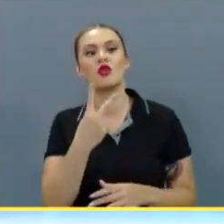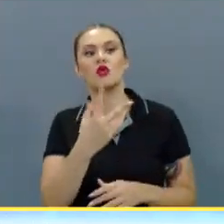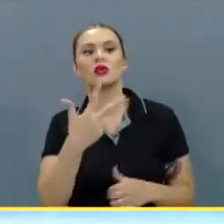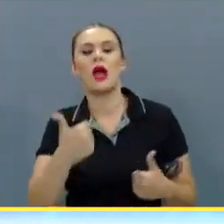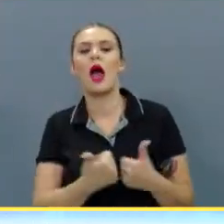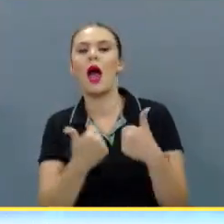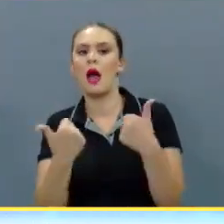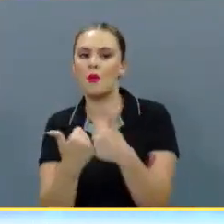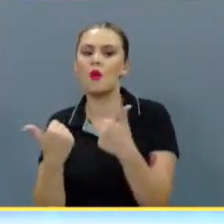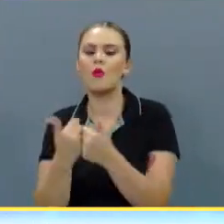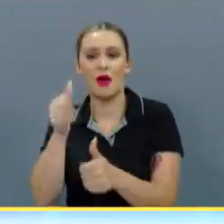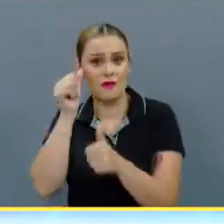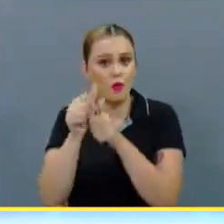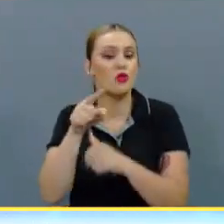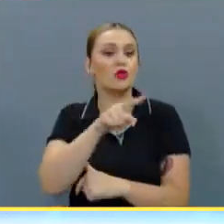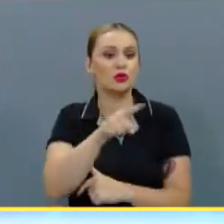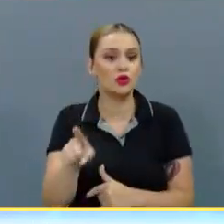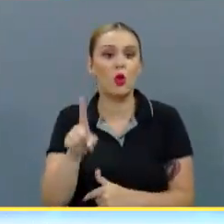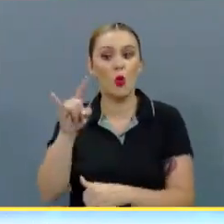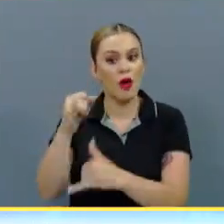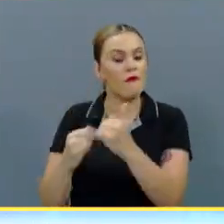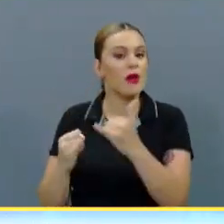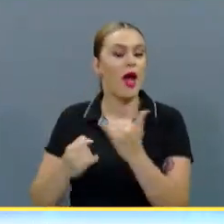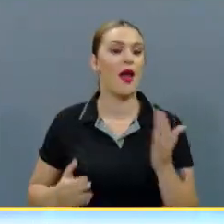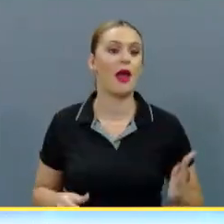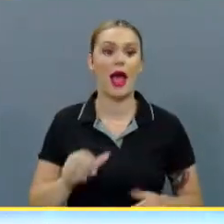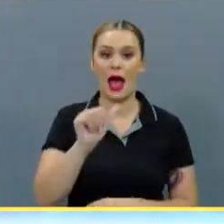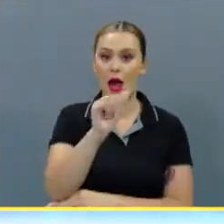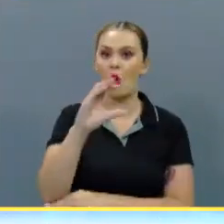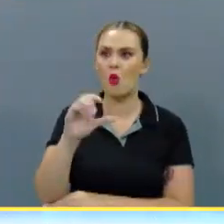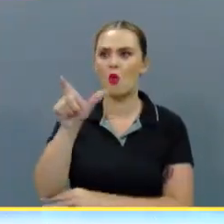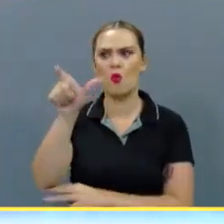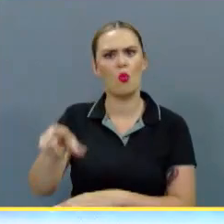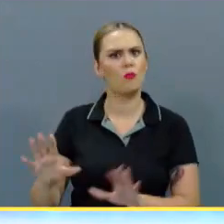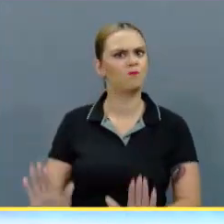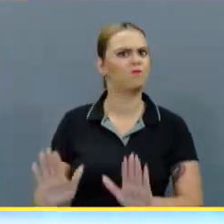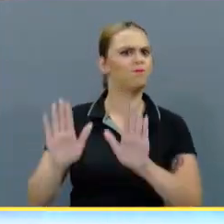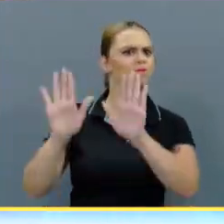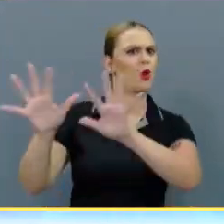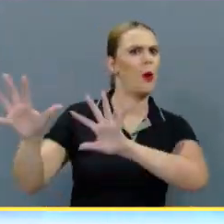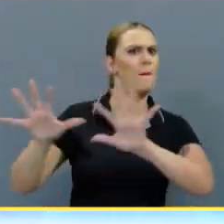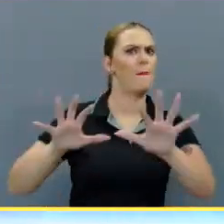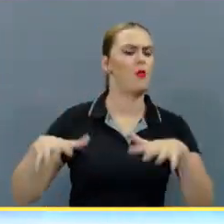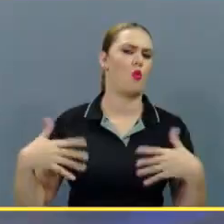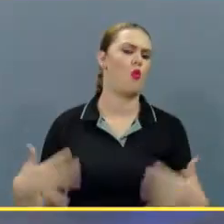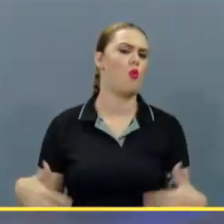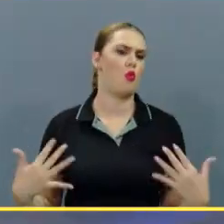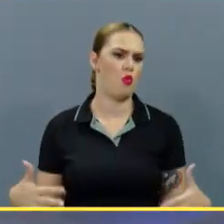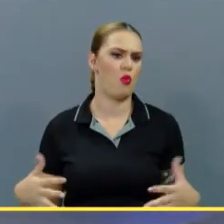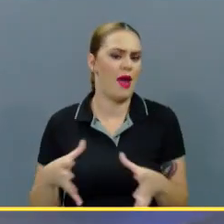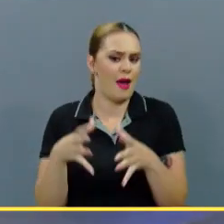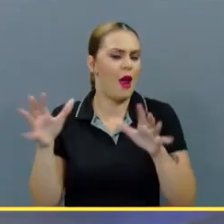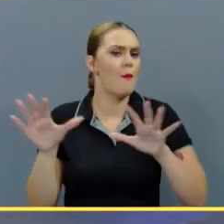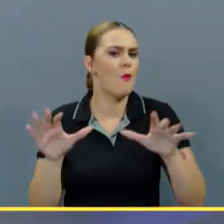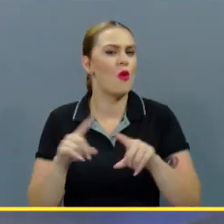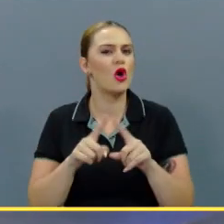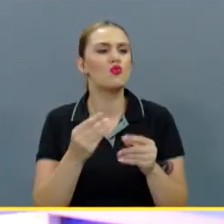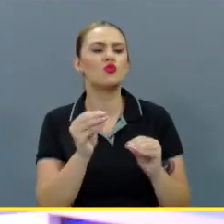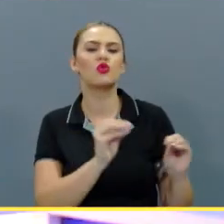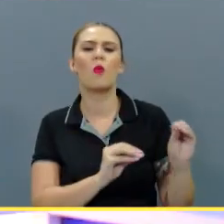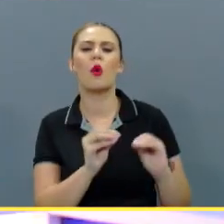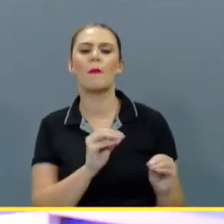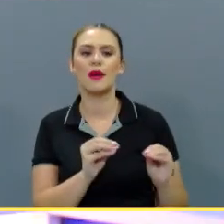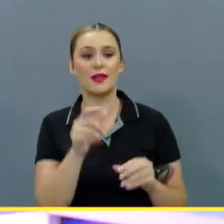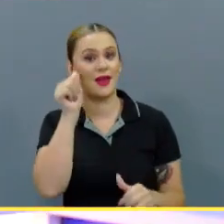campeonatos. Que incluso recuerden ustedes, en unas finales, Aaron Cruz fue el portero. Yo creo que hubo mucho movimiento.